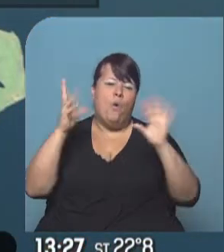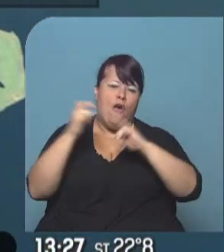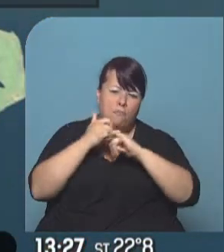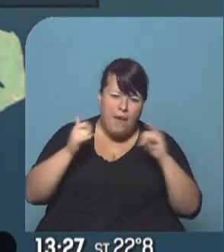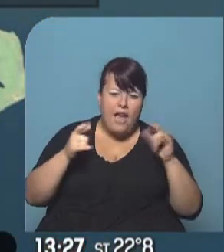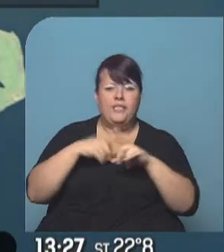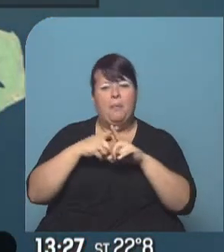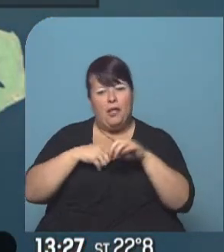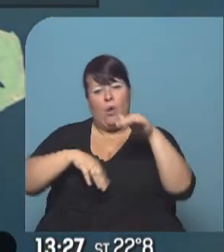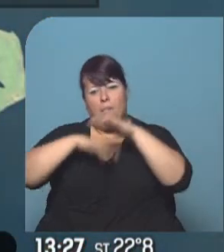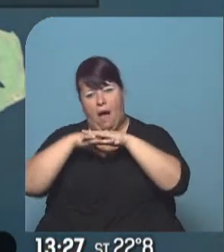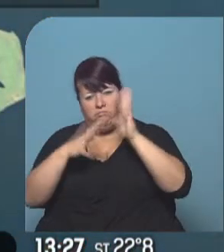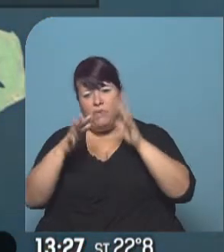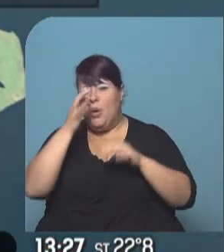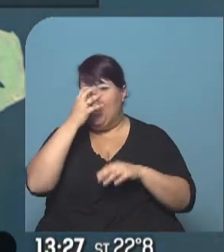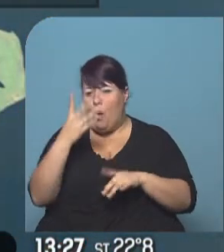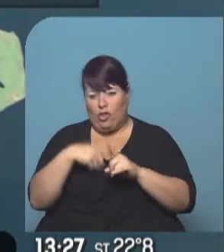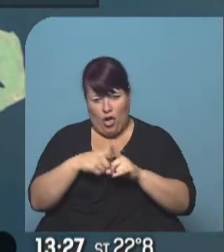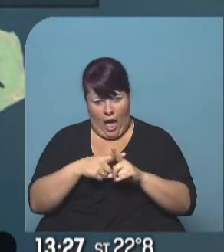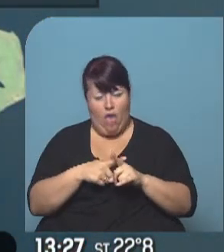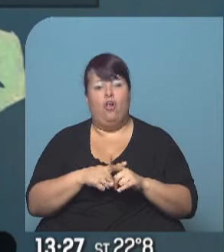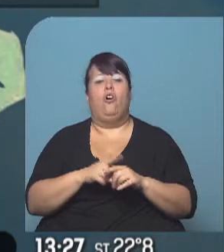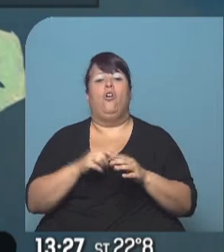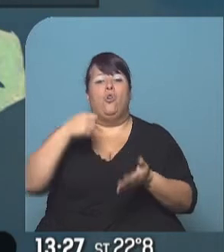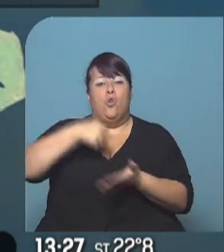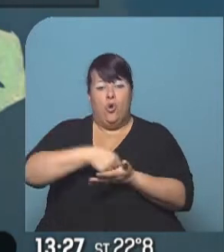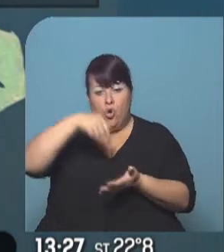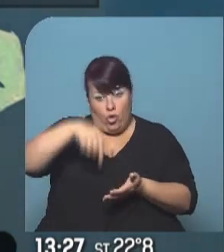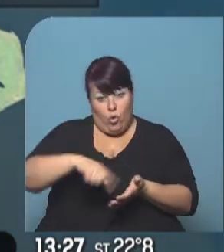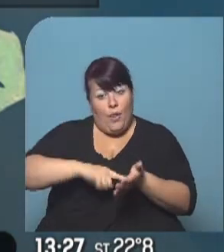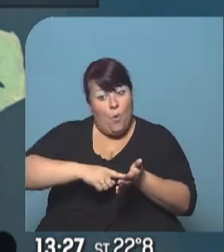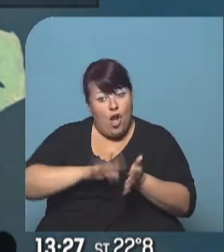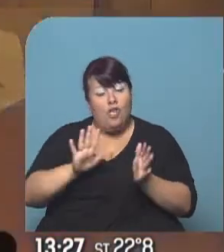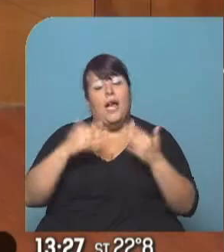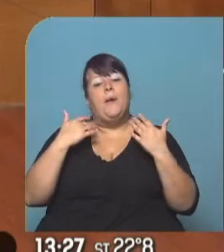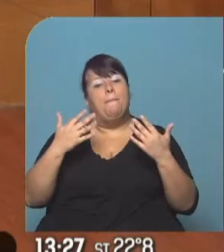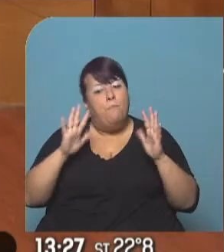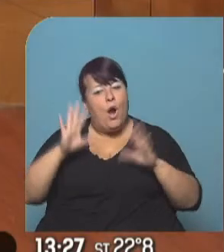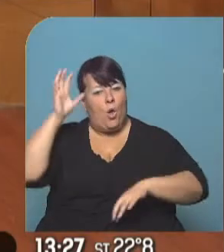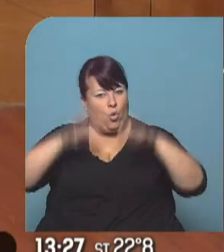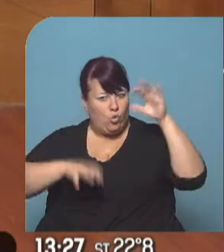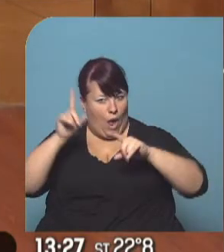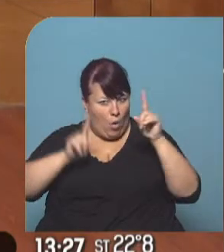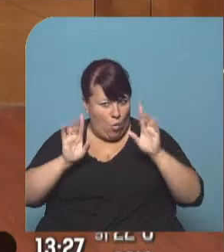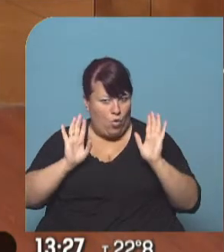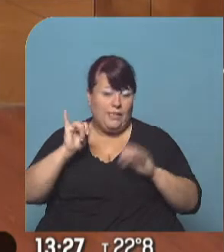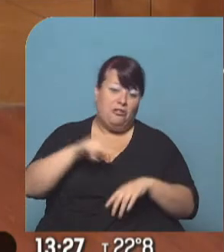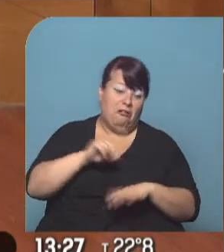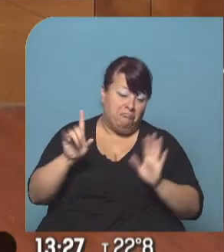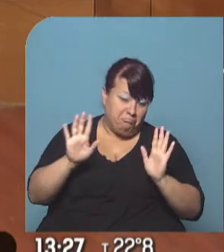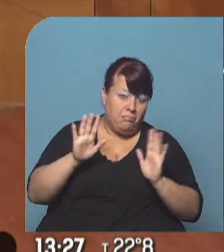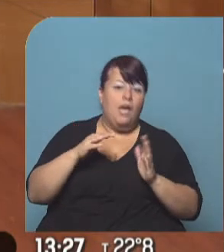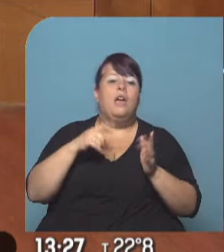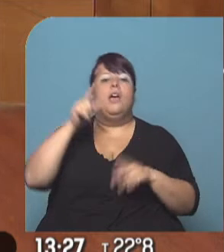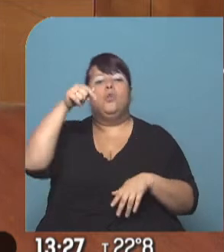nublado, temperaturas máximas que rondarán los 24 grados. Y en el extremo sur, en cambio, de Buenos Aires, la posibilidad de precipitaciones en forma aislada. Y por